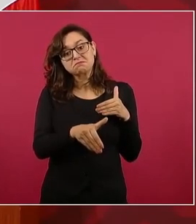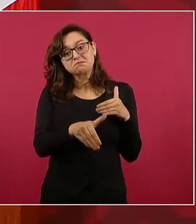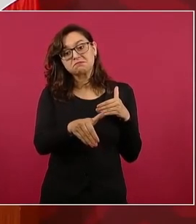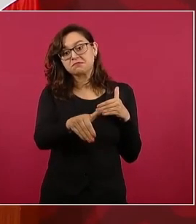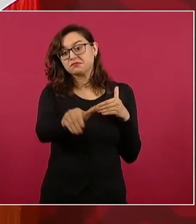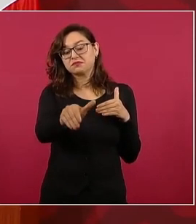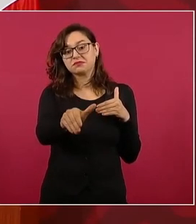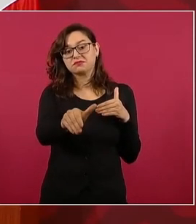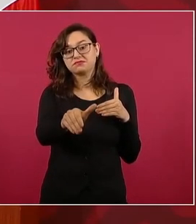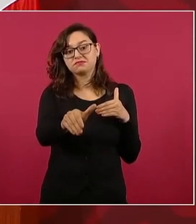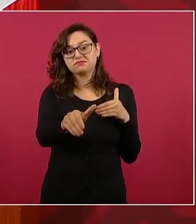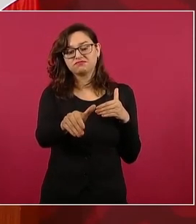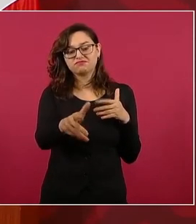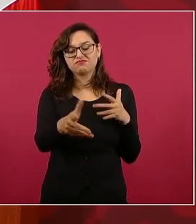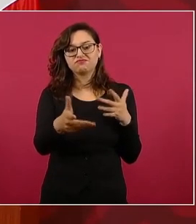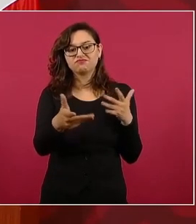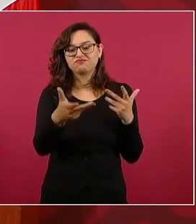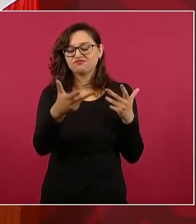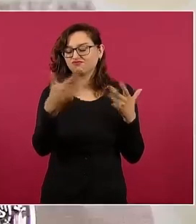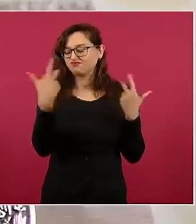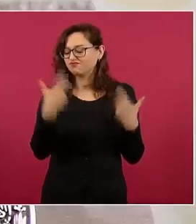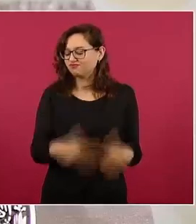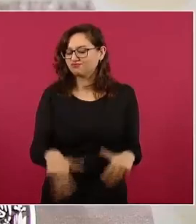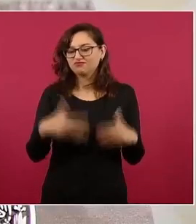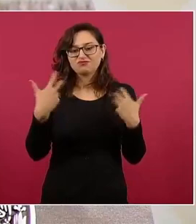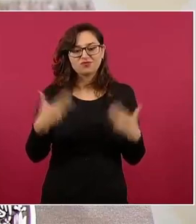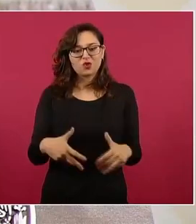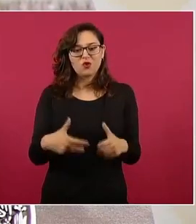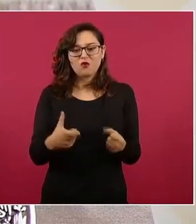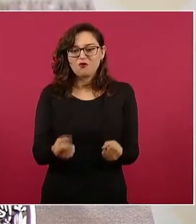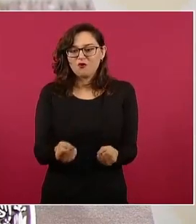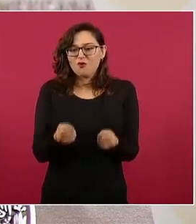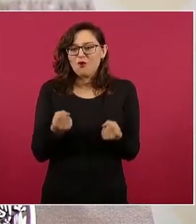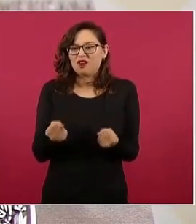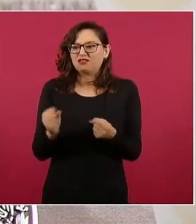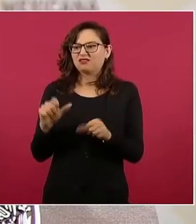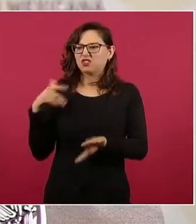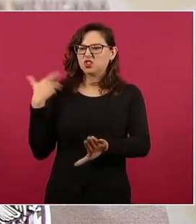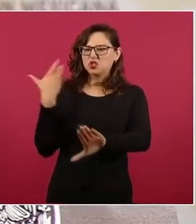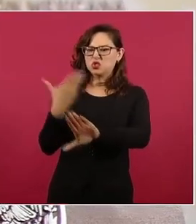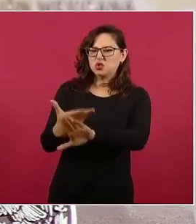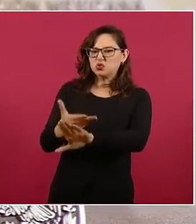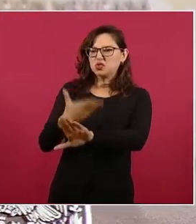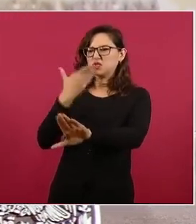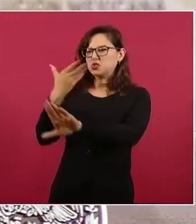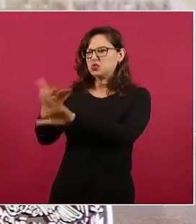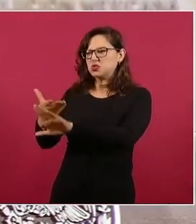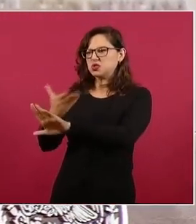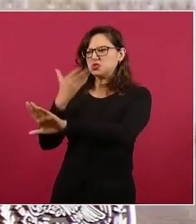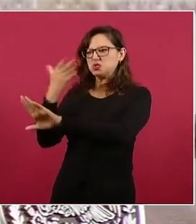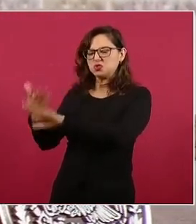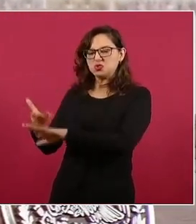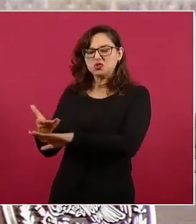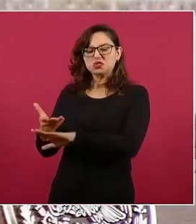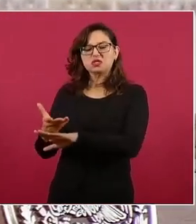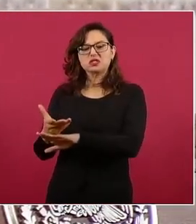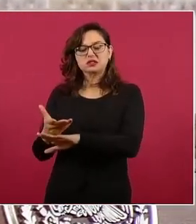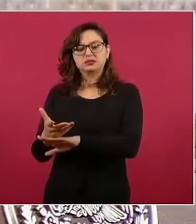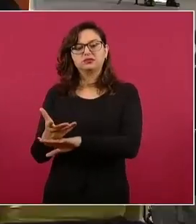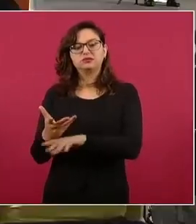se desata una represión y surgen movimientos